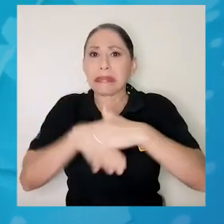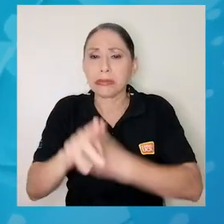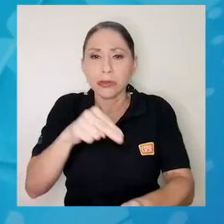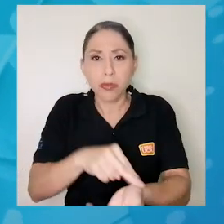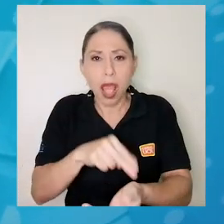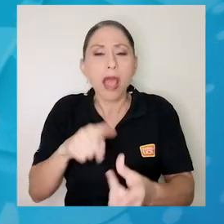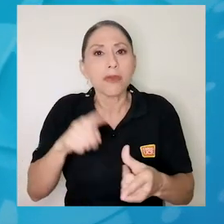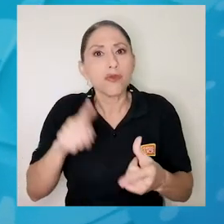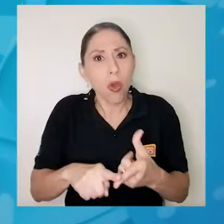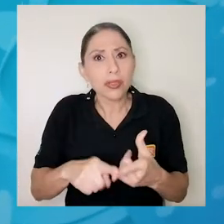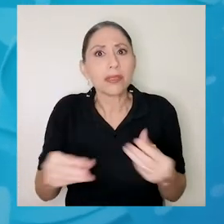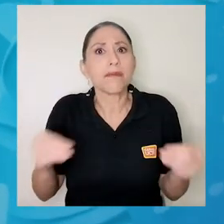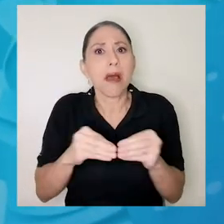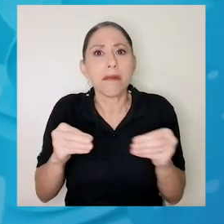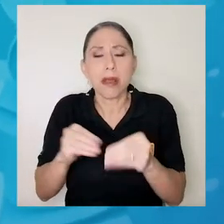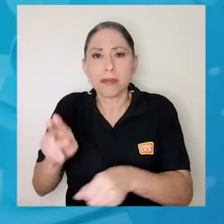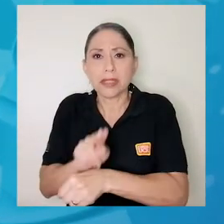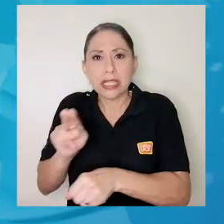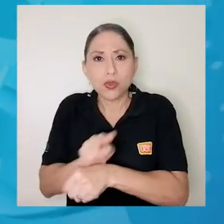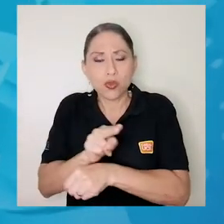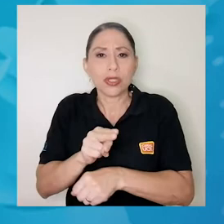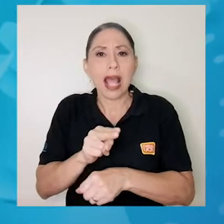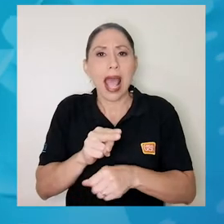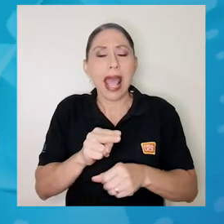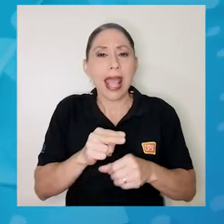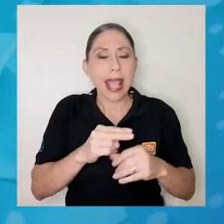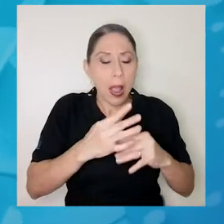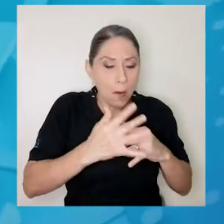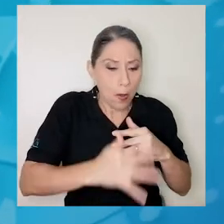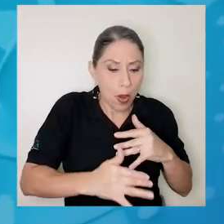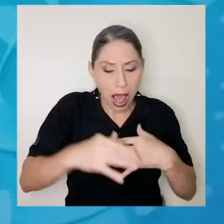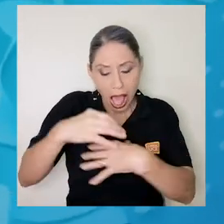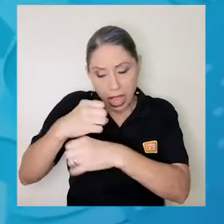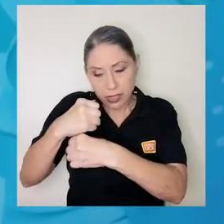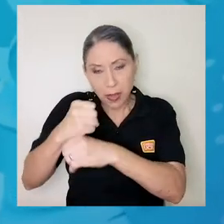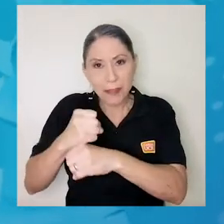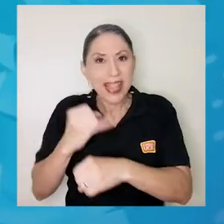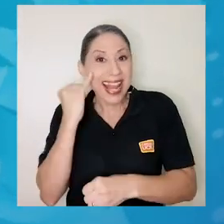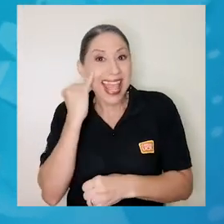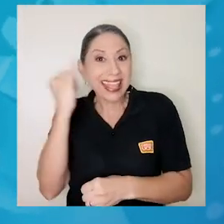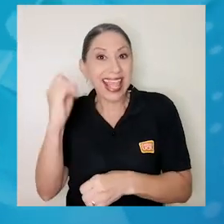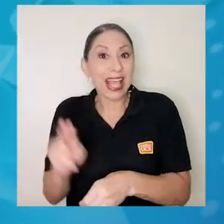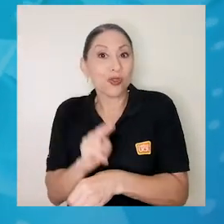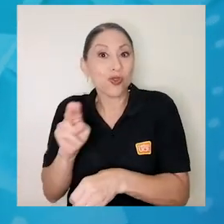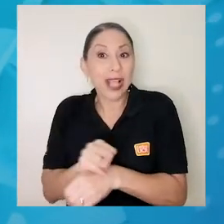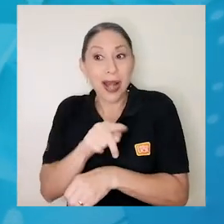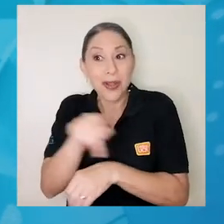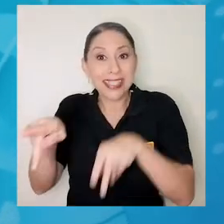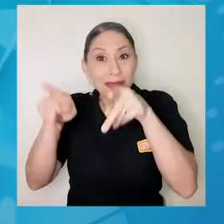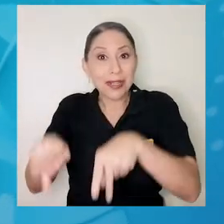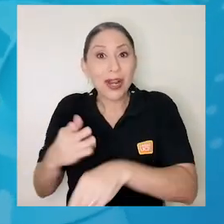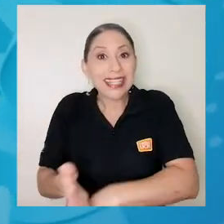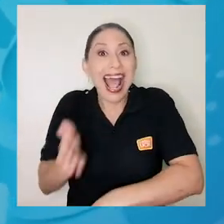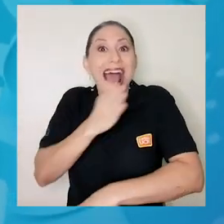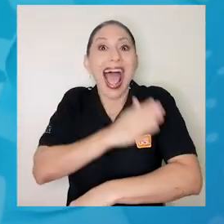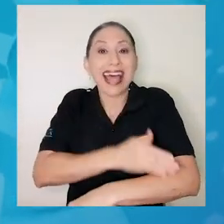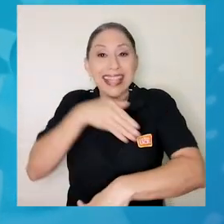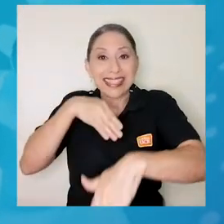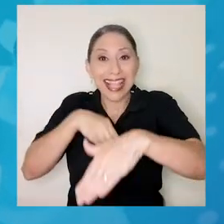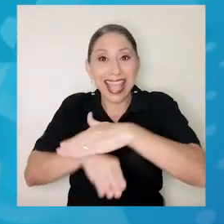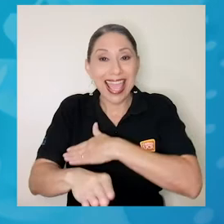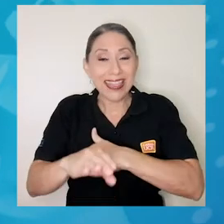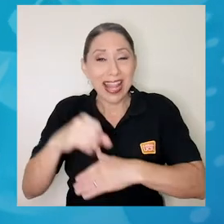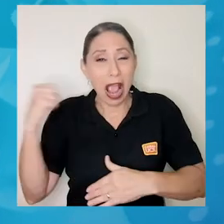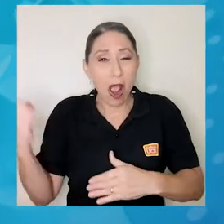acelerados, ¿verdad? Entonces por eso le digo que el consumo se incrementa. Entonces la idea es usarlo en las personas antes de que lleguen a la UTI,